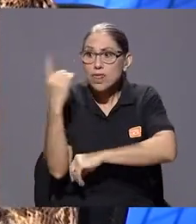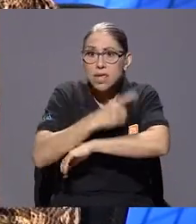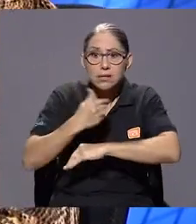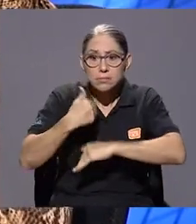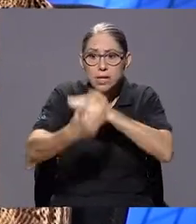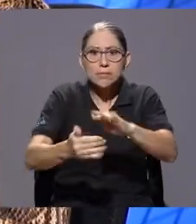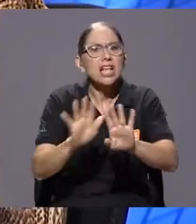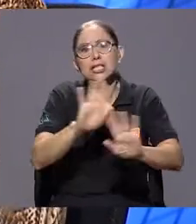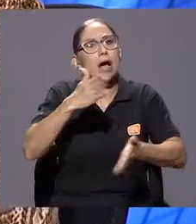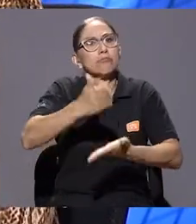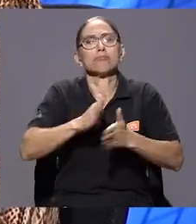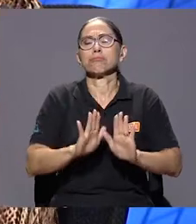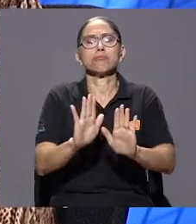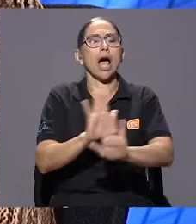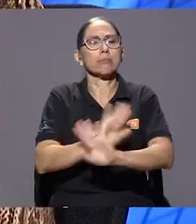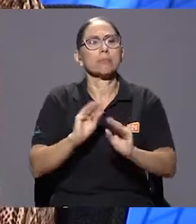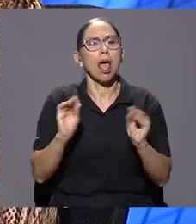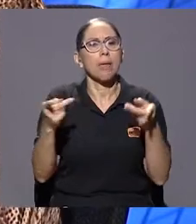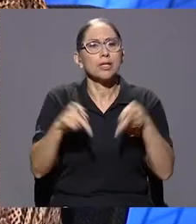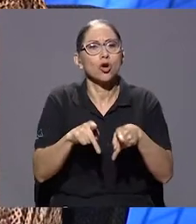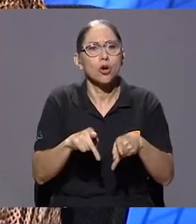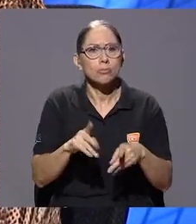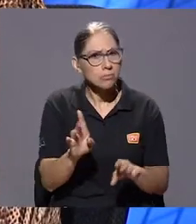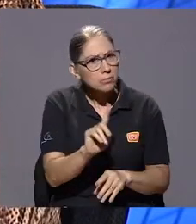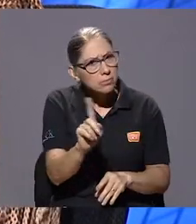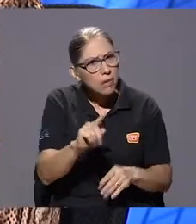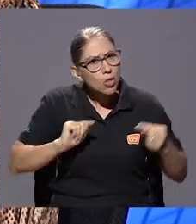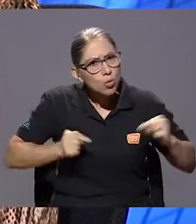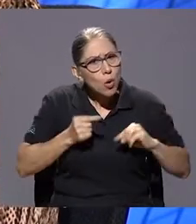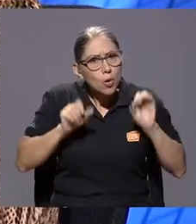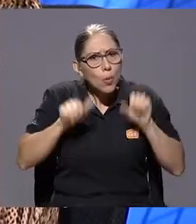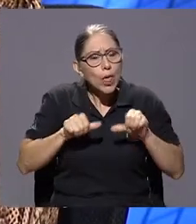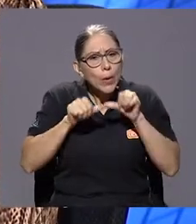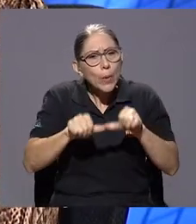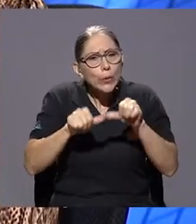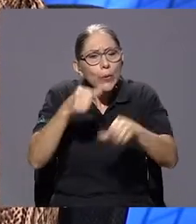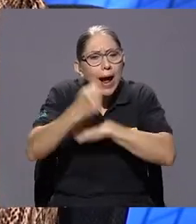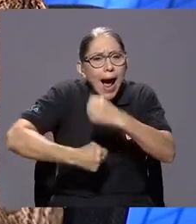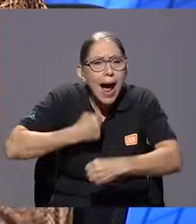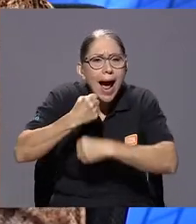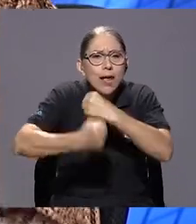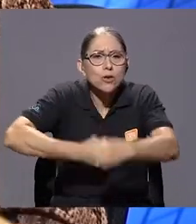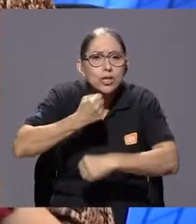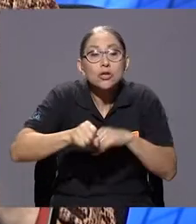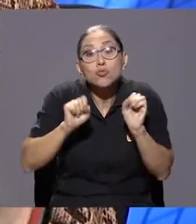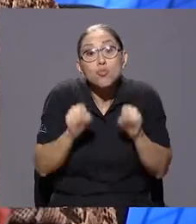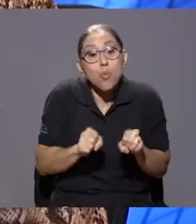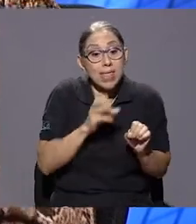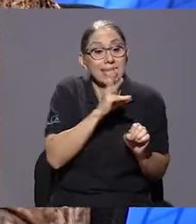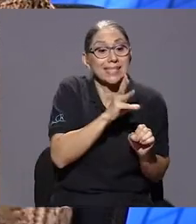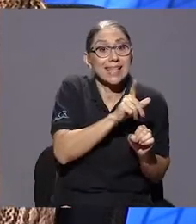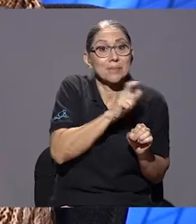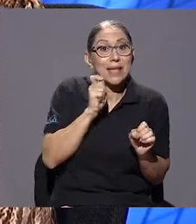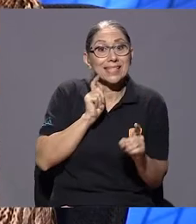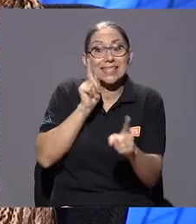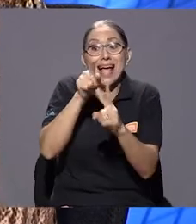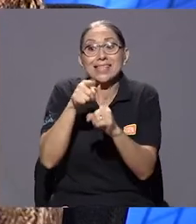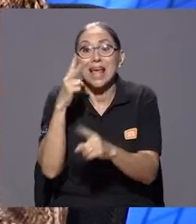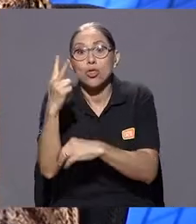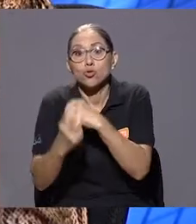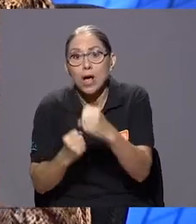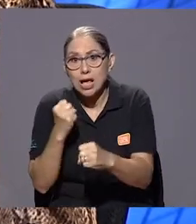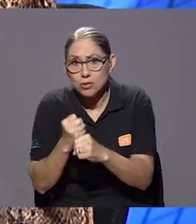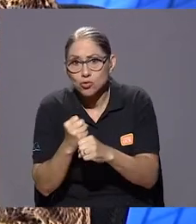pasaron nueve días, ya aquí nada pasó. No, el duelo se puede mantener incluso por años. Un duelo esperable puede durar de seis meses incluso a dos años.